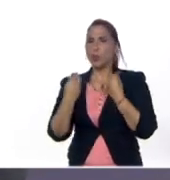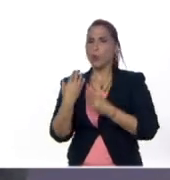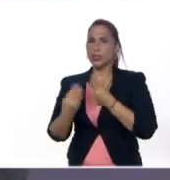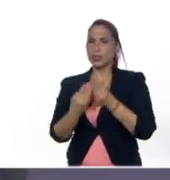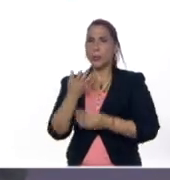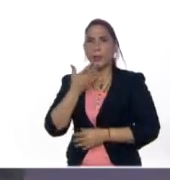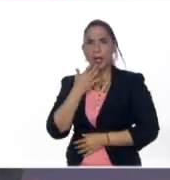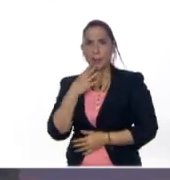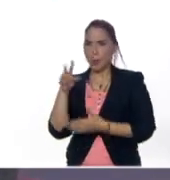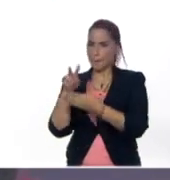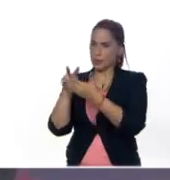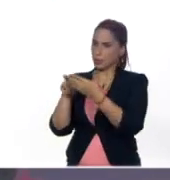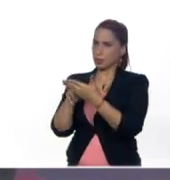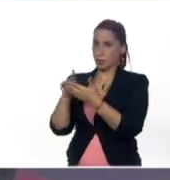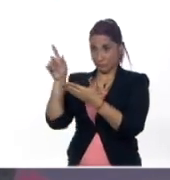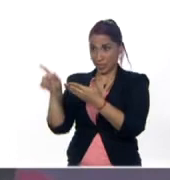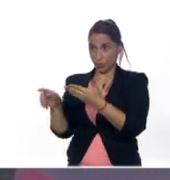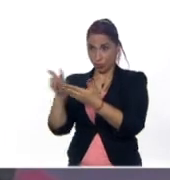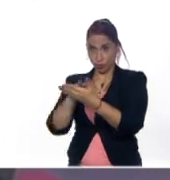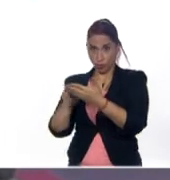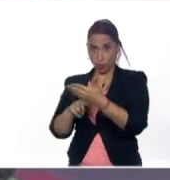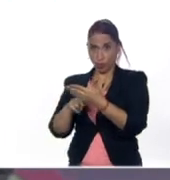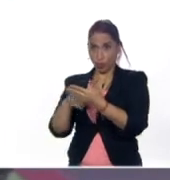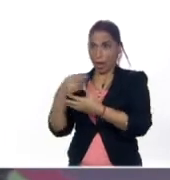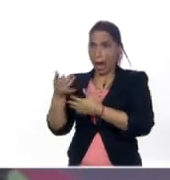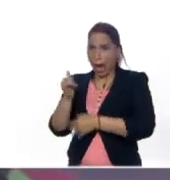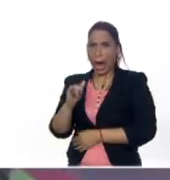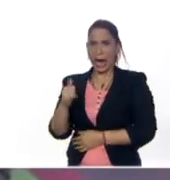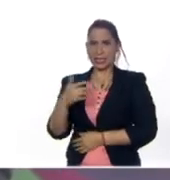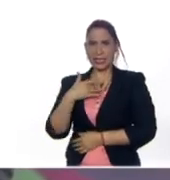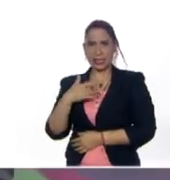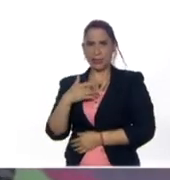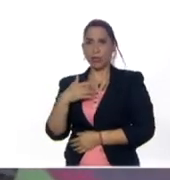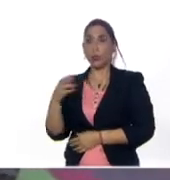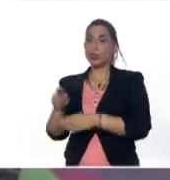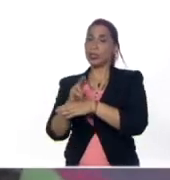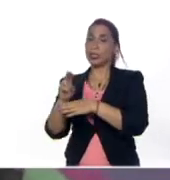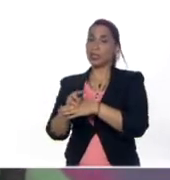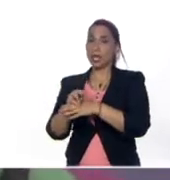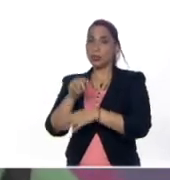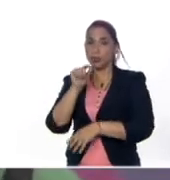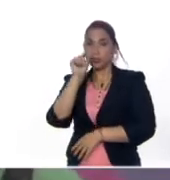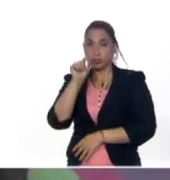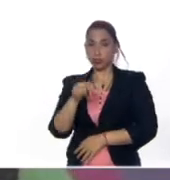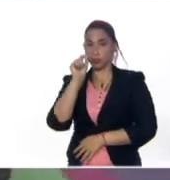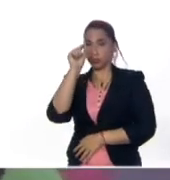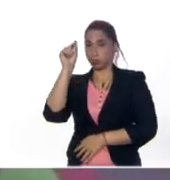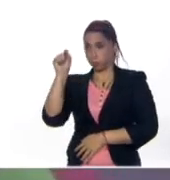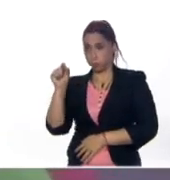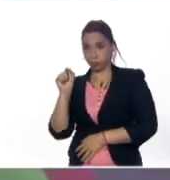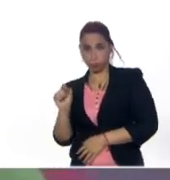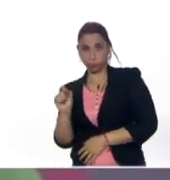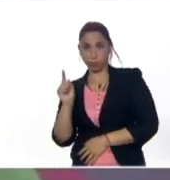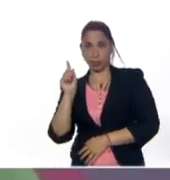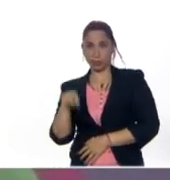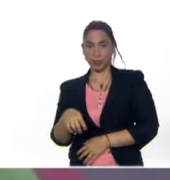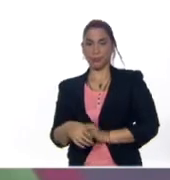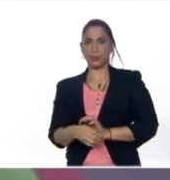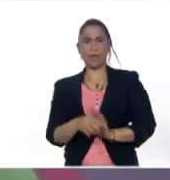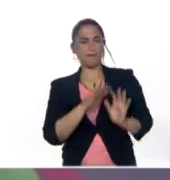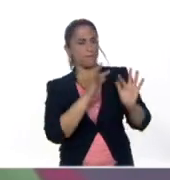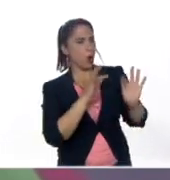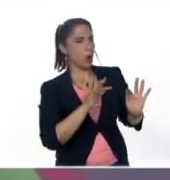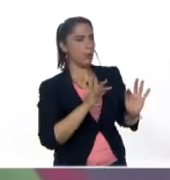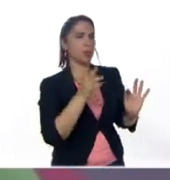la persona está leyendo o se dé cuenta que hay un sentimiento? Utilizando los signos de puntuación. Así es, Yelix. Entonces, de esta